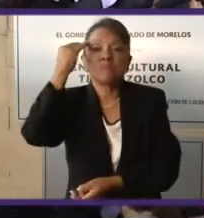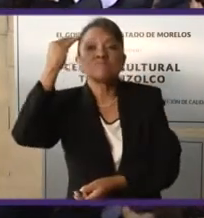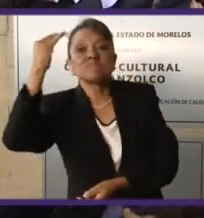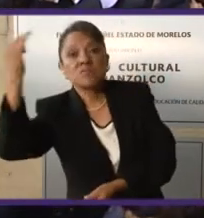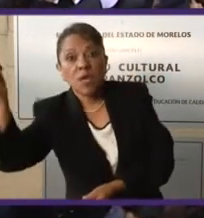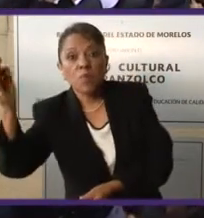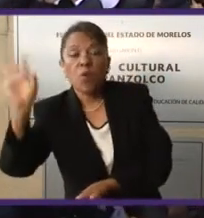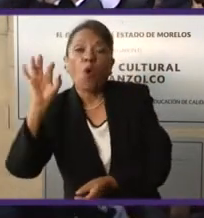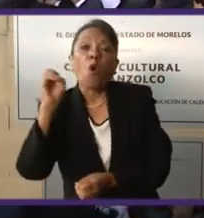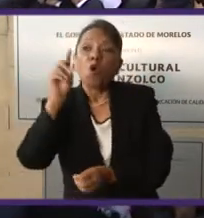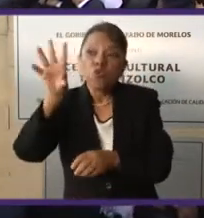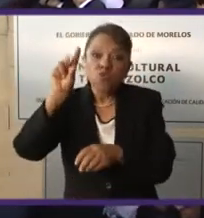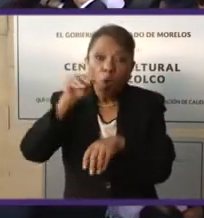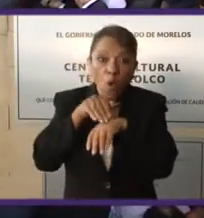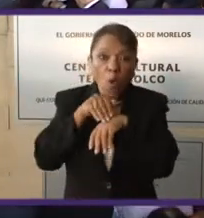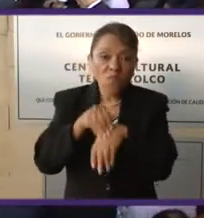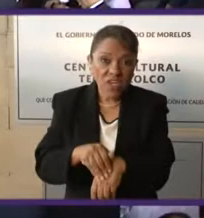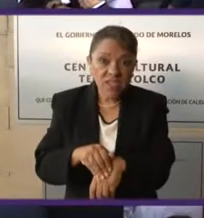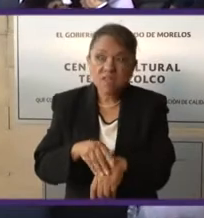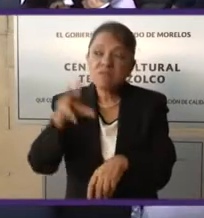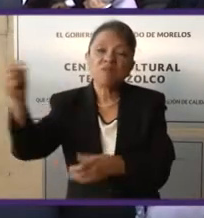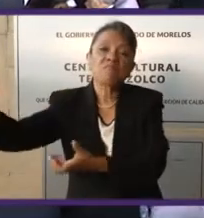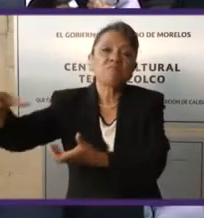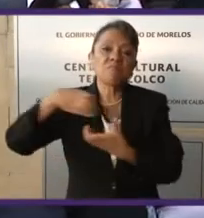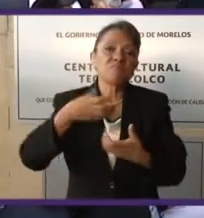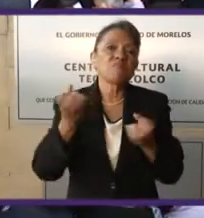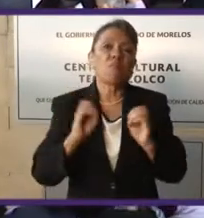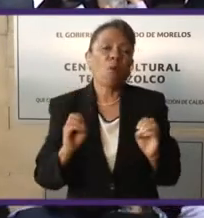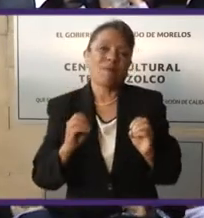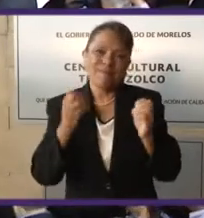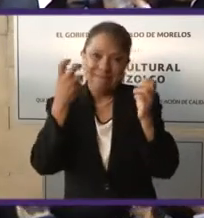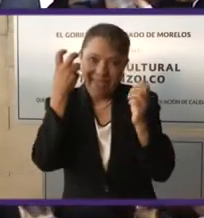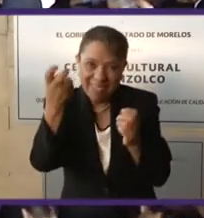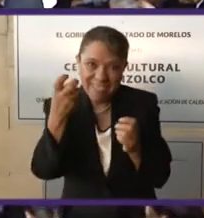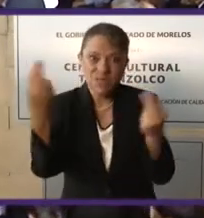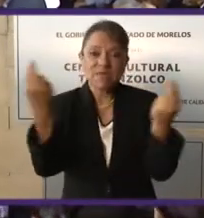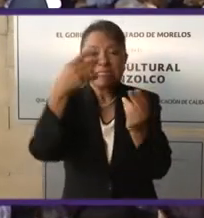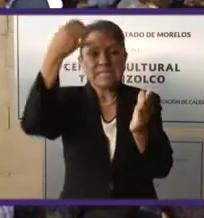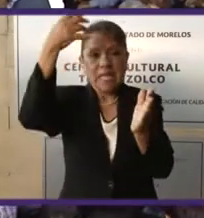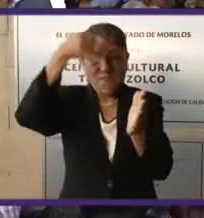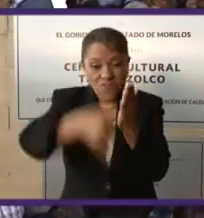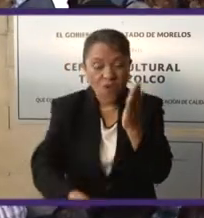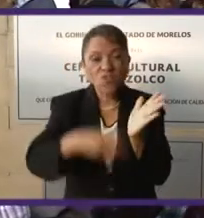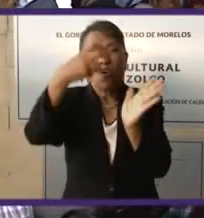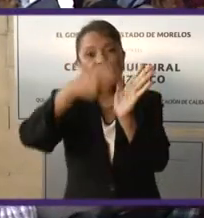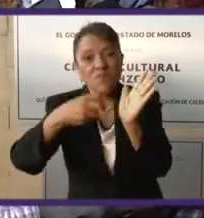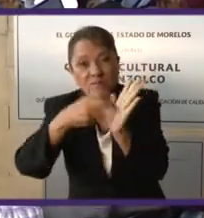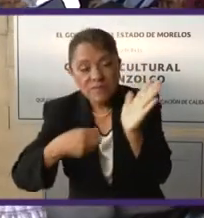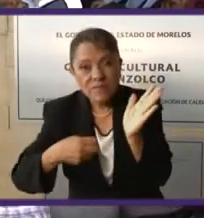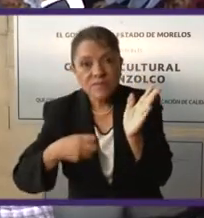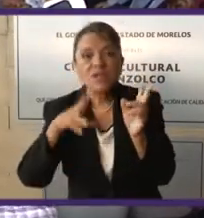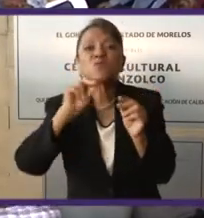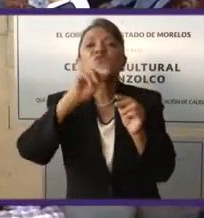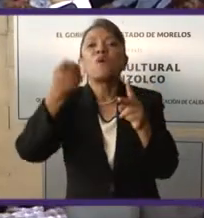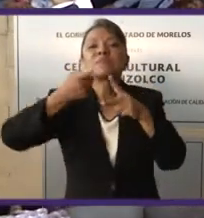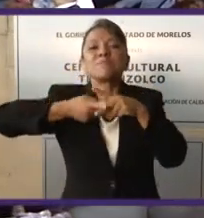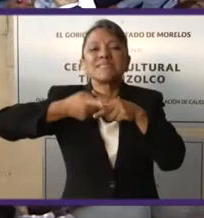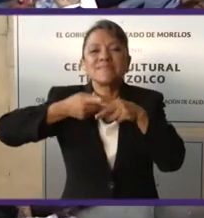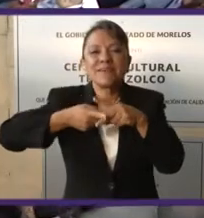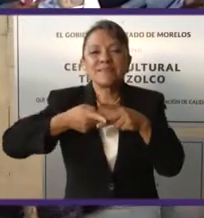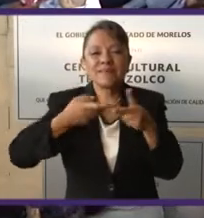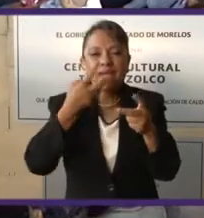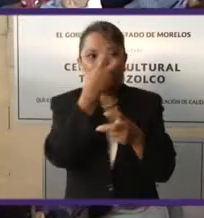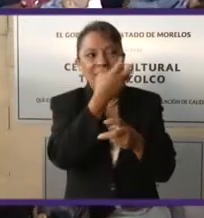llegan. Es decir, eso se tiene que modificar de fondo. Y no es una mayoría aritmética el Frente Amplio Democrático